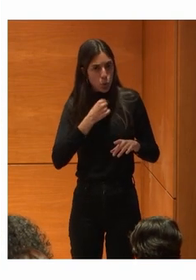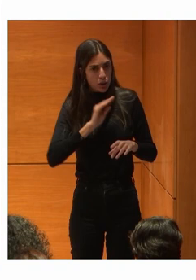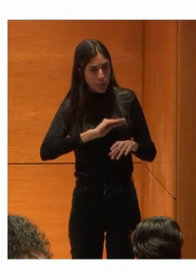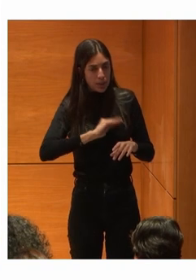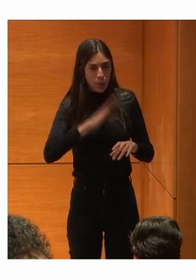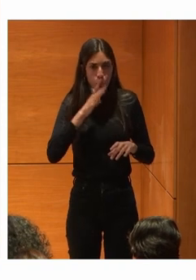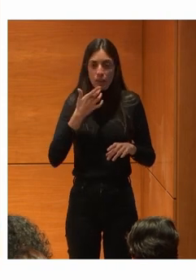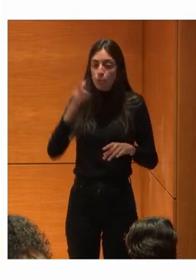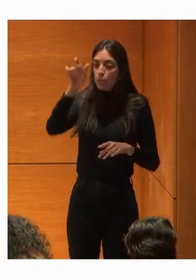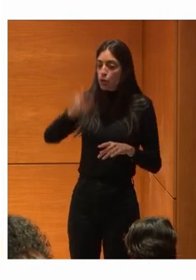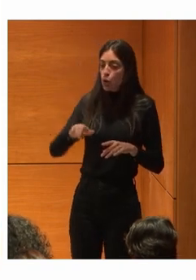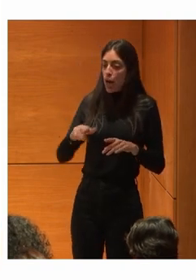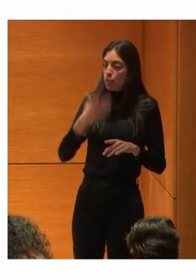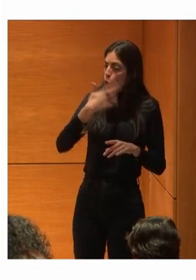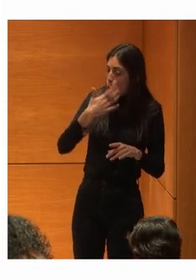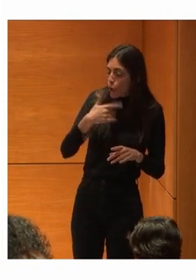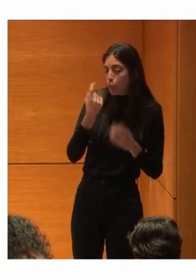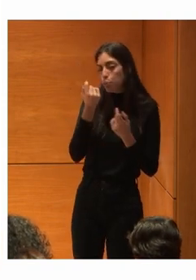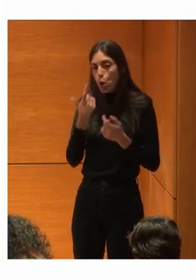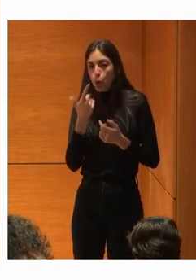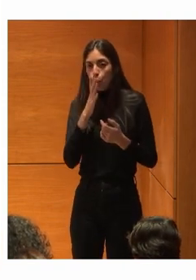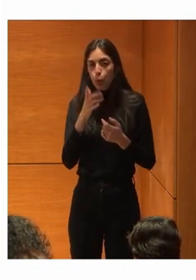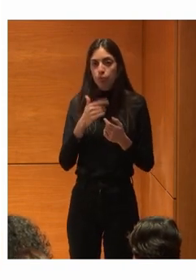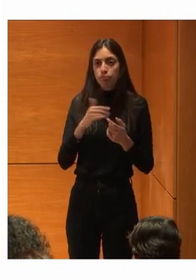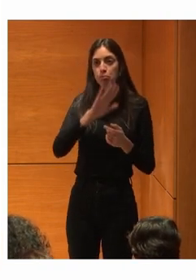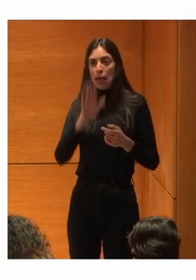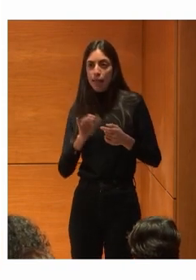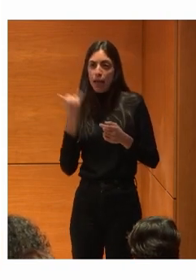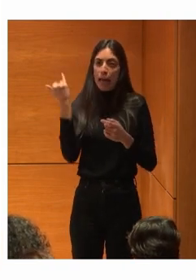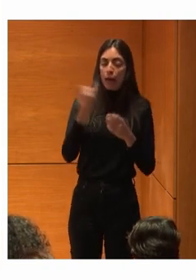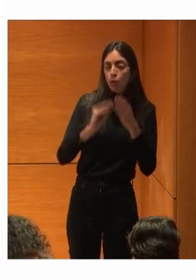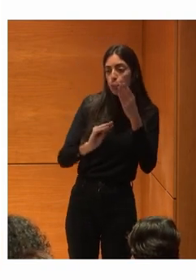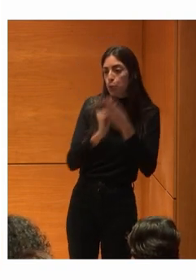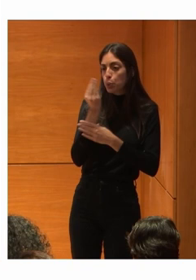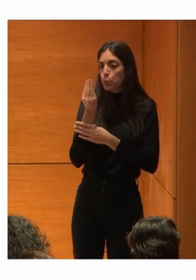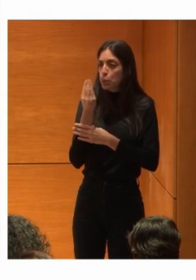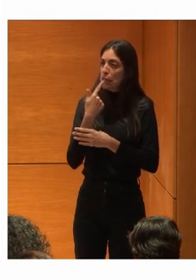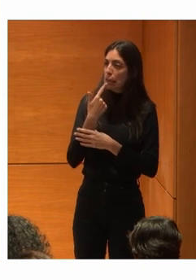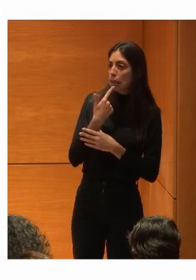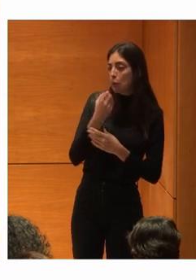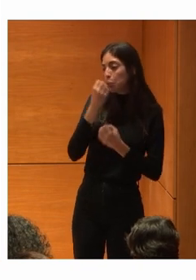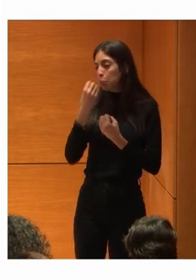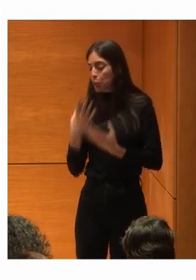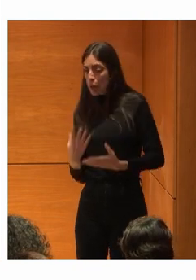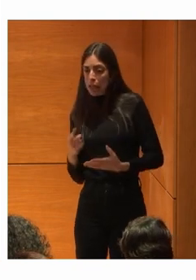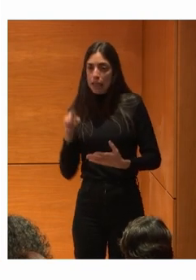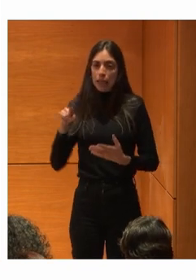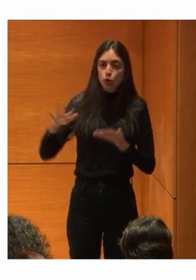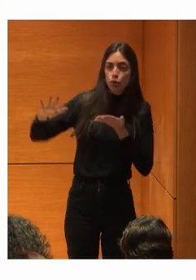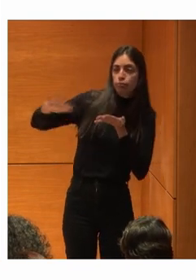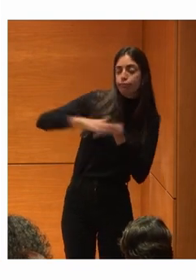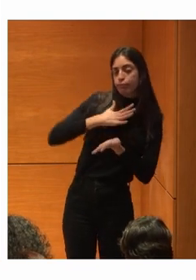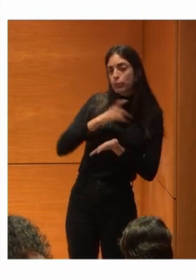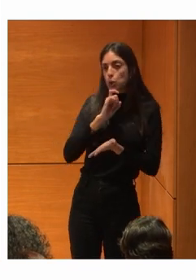El tema Gente que al principio Es como Jefes de producto Que al principio Te dicen Bueno Y esto Ahora que me influye